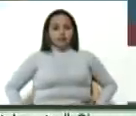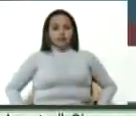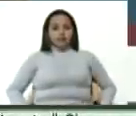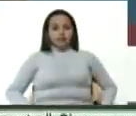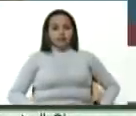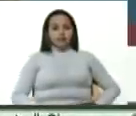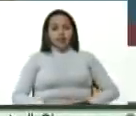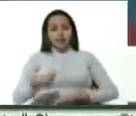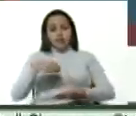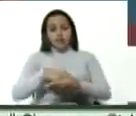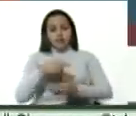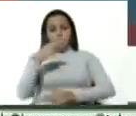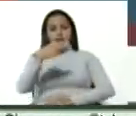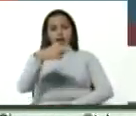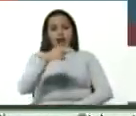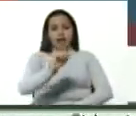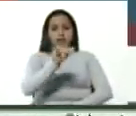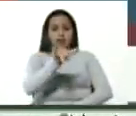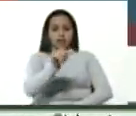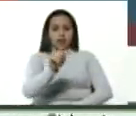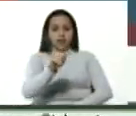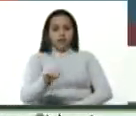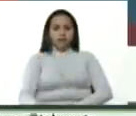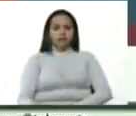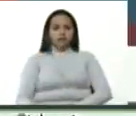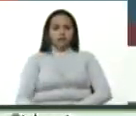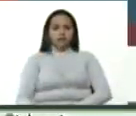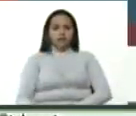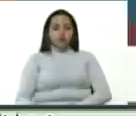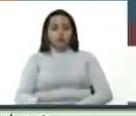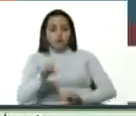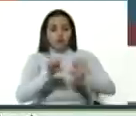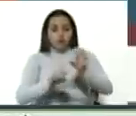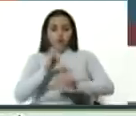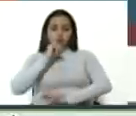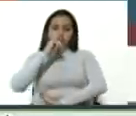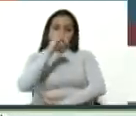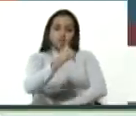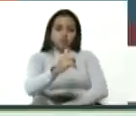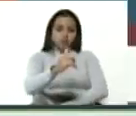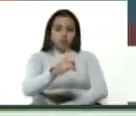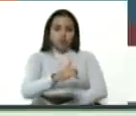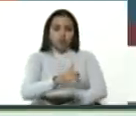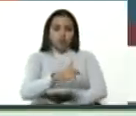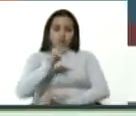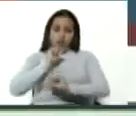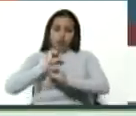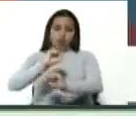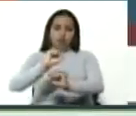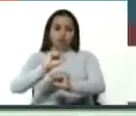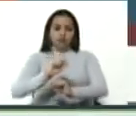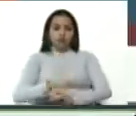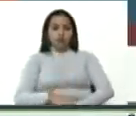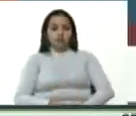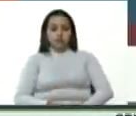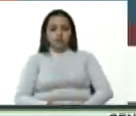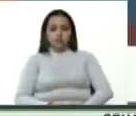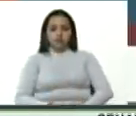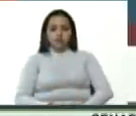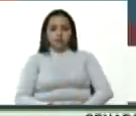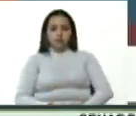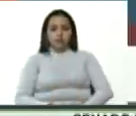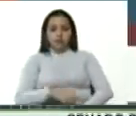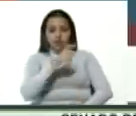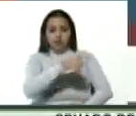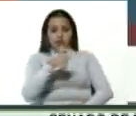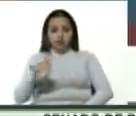la Haya, en Países Bajos, una remisión, una denuncia, en contra de quienes